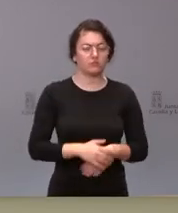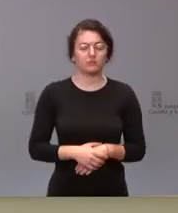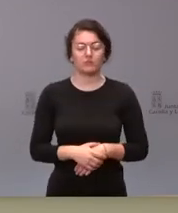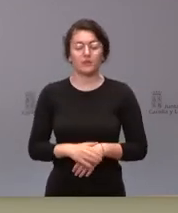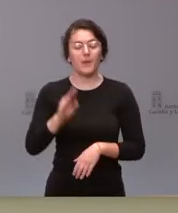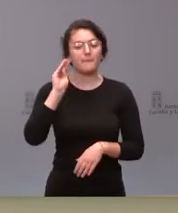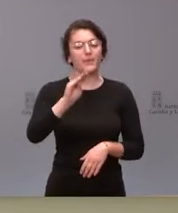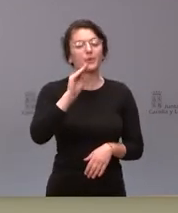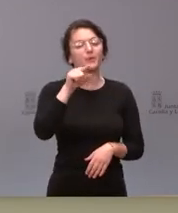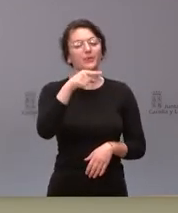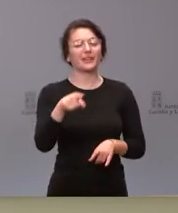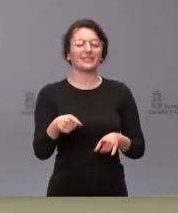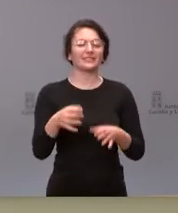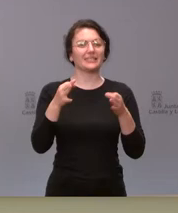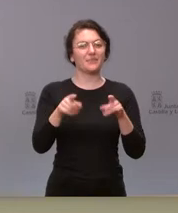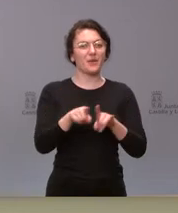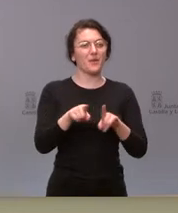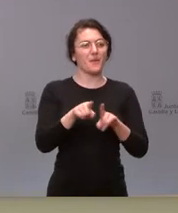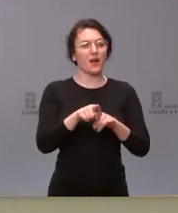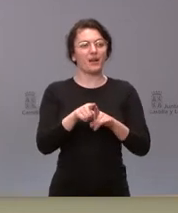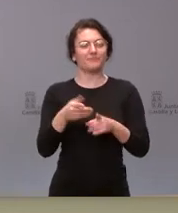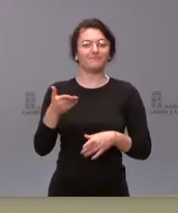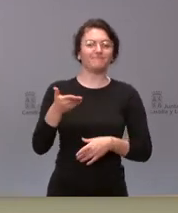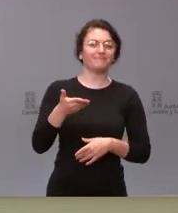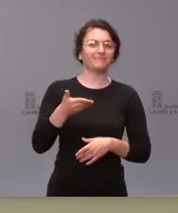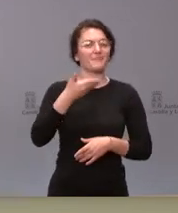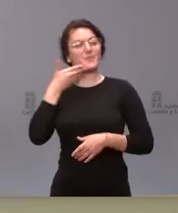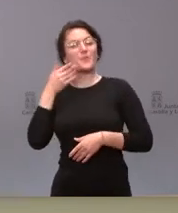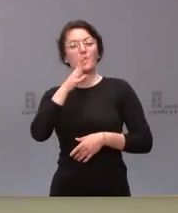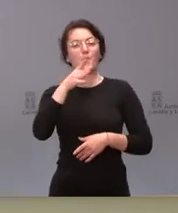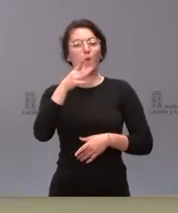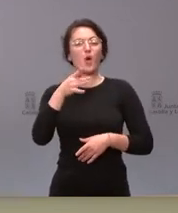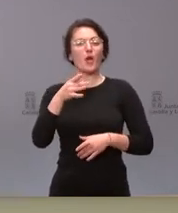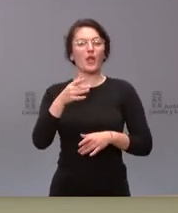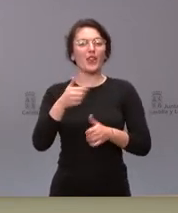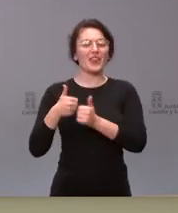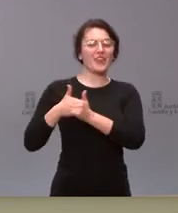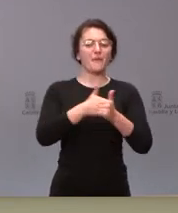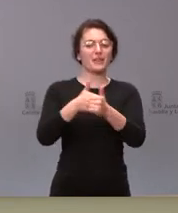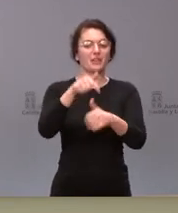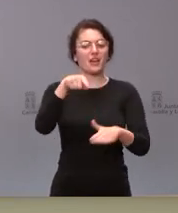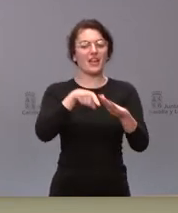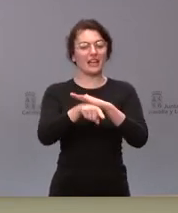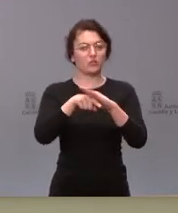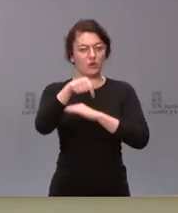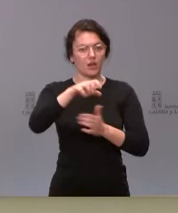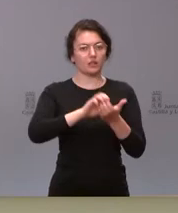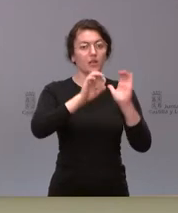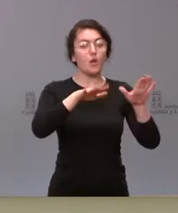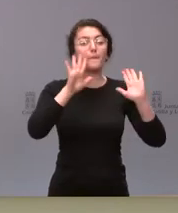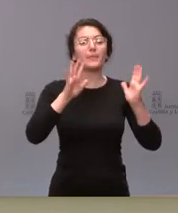siempre presumen de cómo se gestiona la dependencia en Castilla y León sin embargo el último informe de directores y gerentes